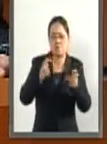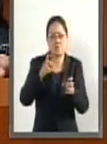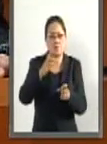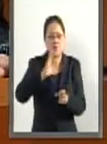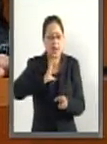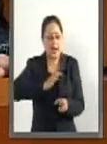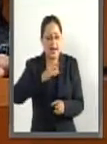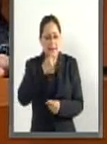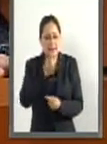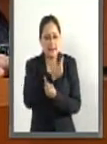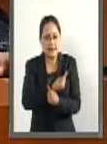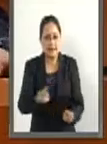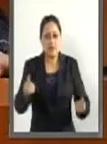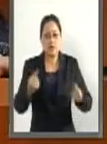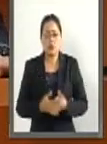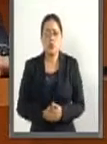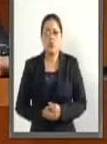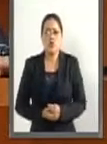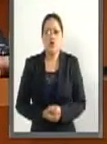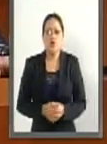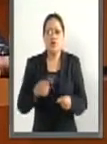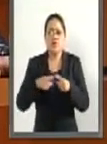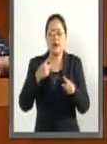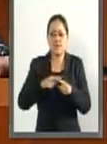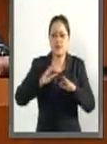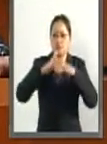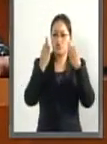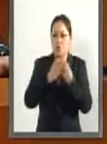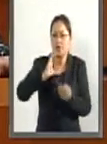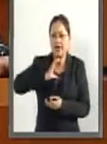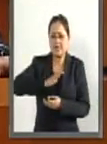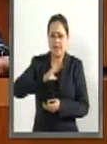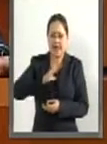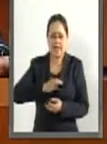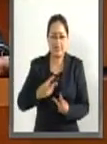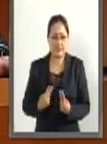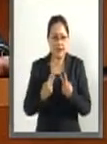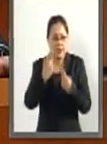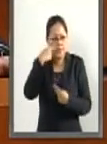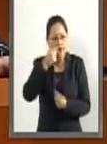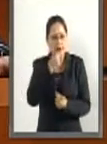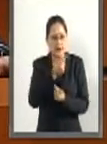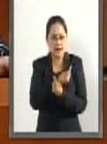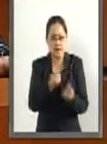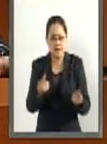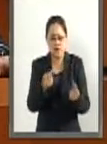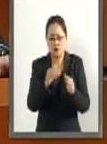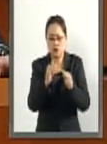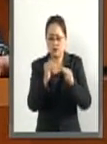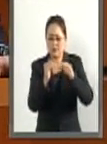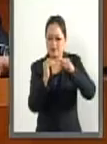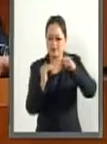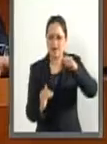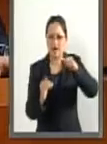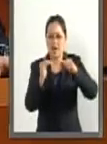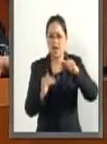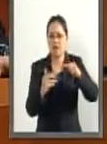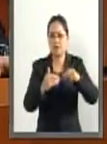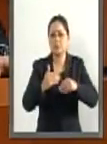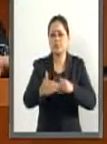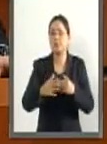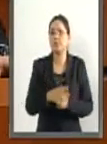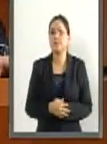infantil, a los diversos tipos de cáncer que afectan a los pacientes en edad pediátrica. Es un proceso de